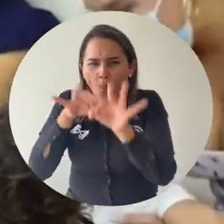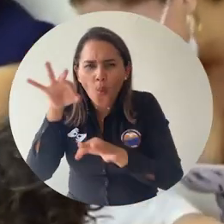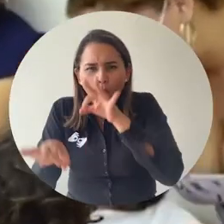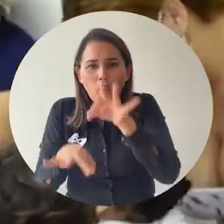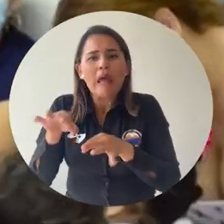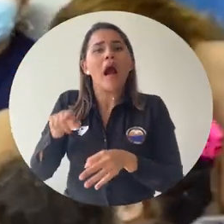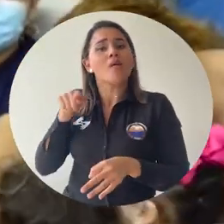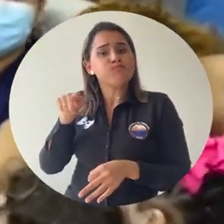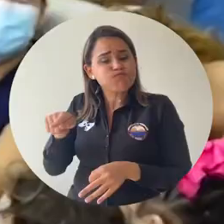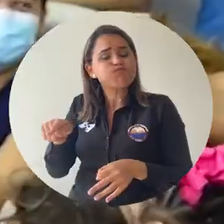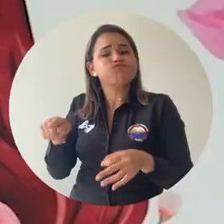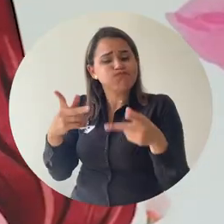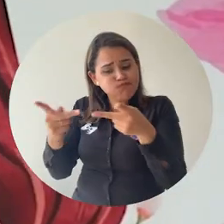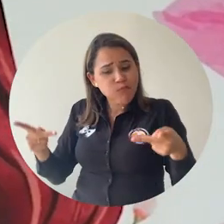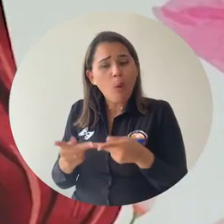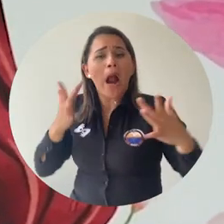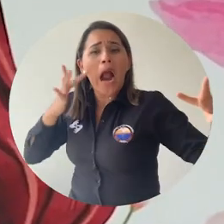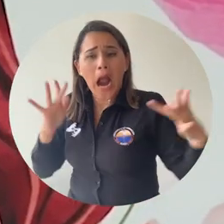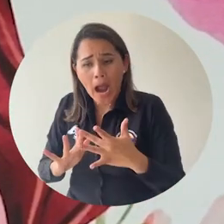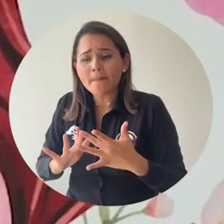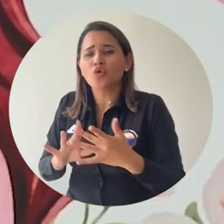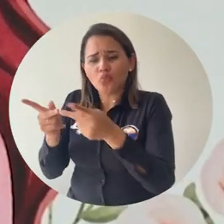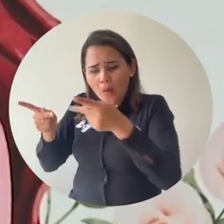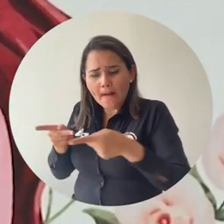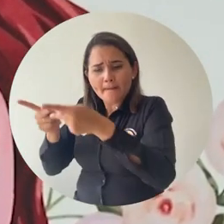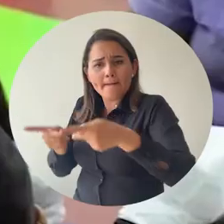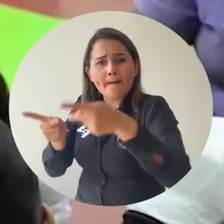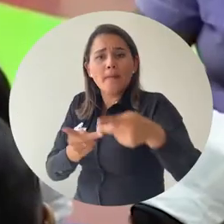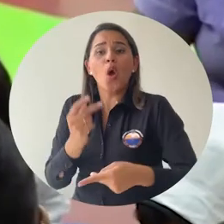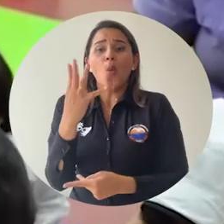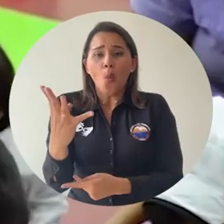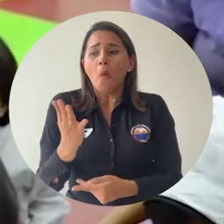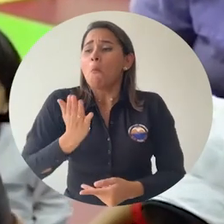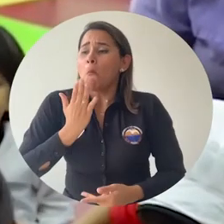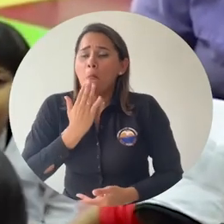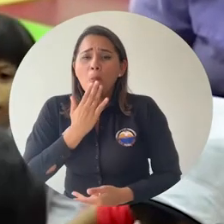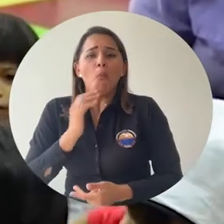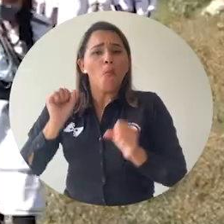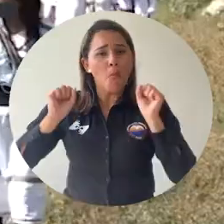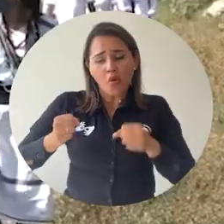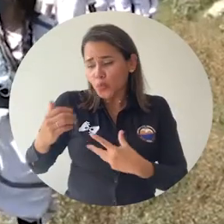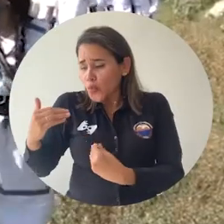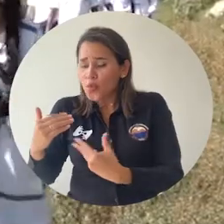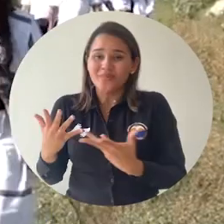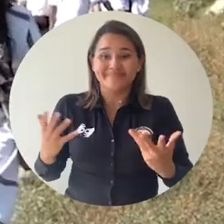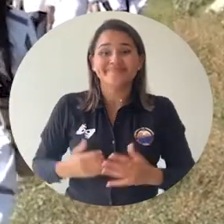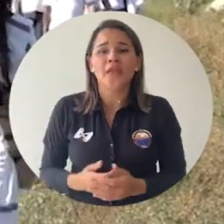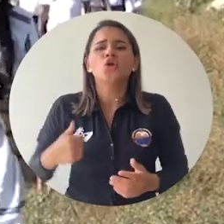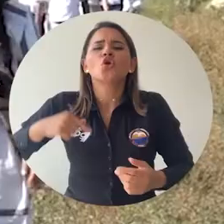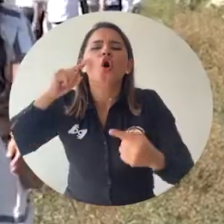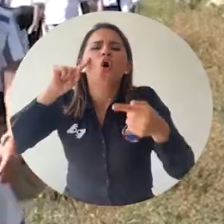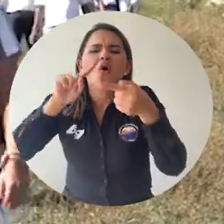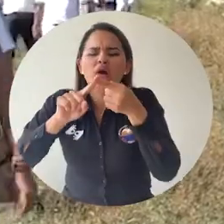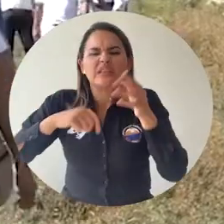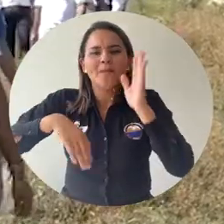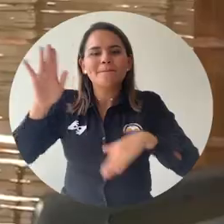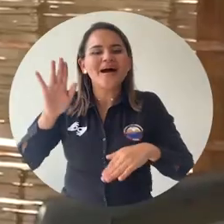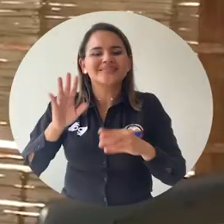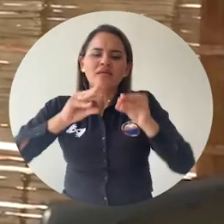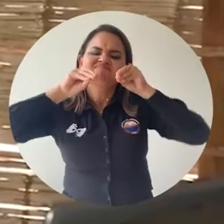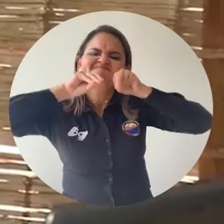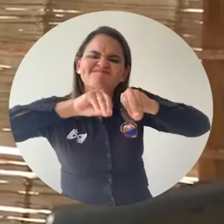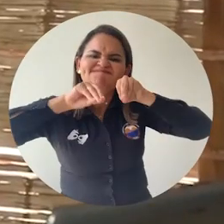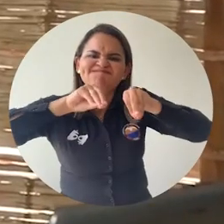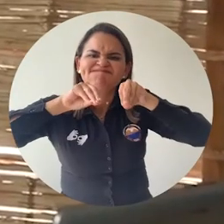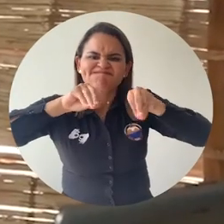hijos, pues los dejan en el centro, que el centro tiene todas las condiciones, 4 rincones diferentes. Mi sueño es graduar esos licenciados que son maestros indígenas en